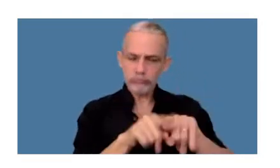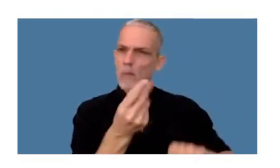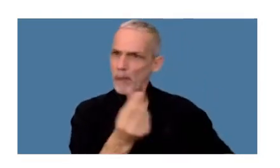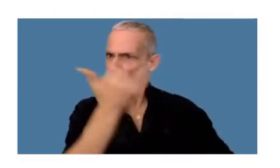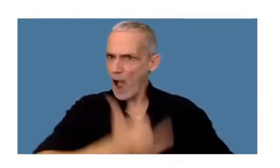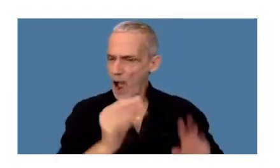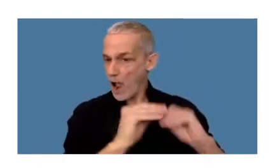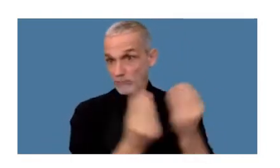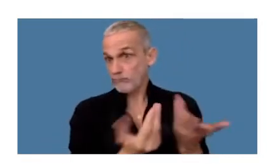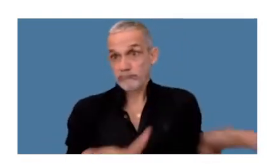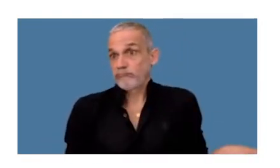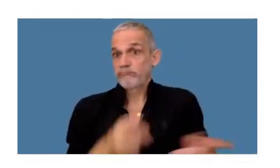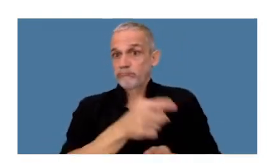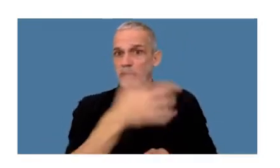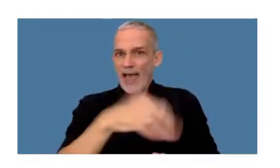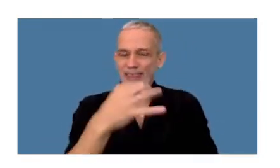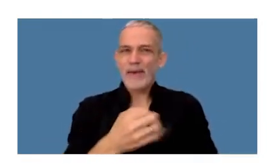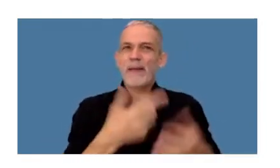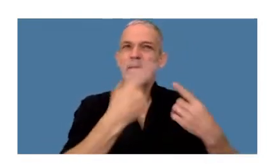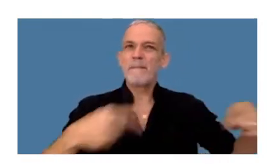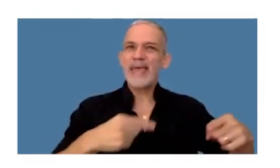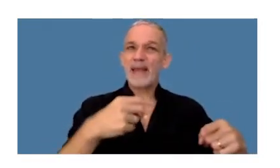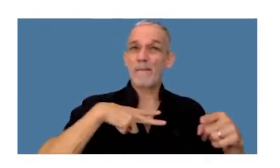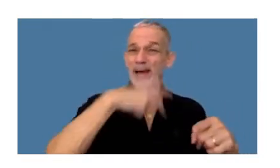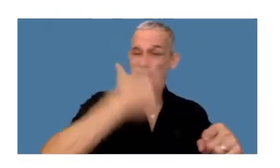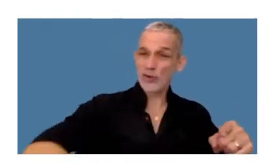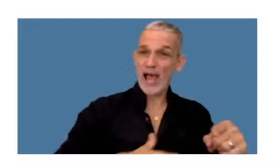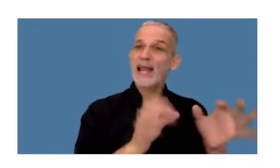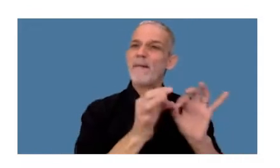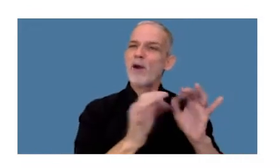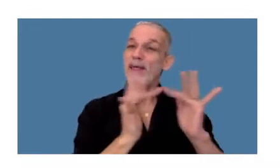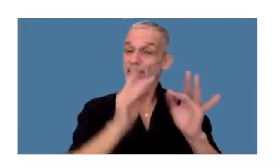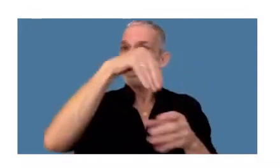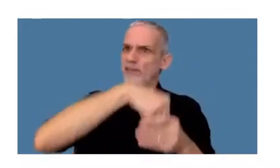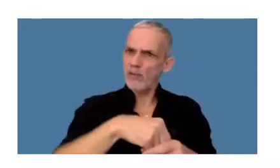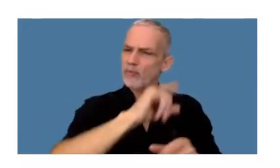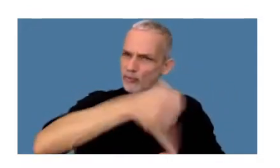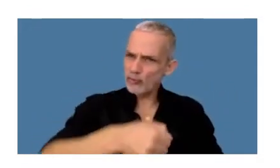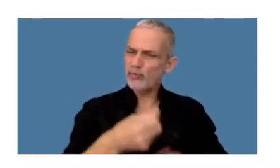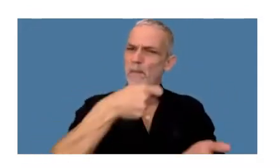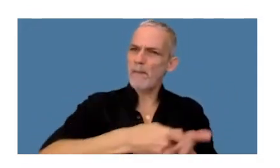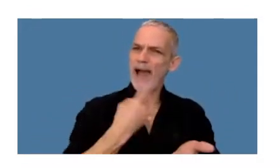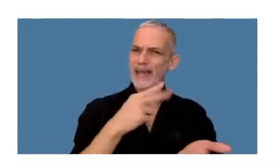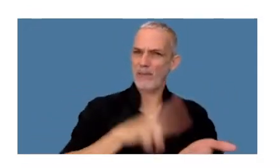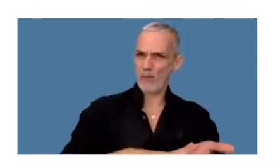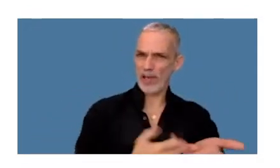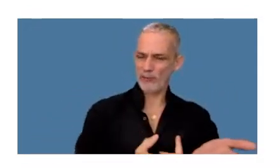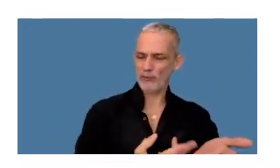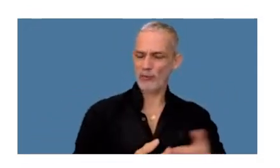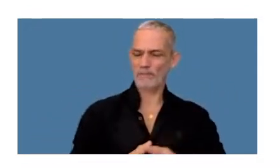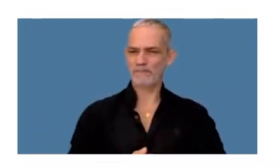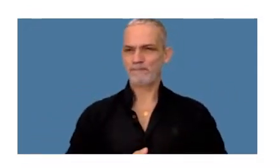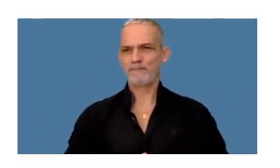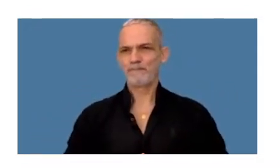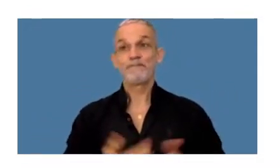financieros por ende en bienes personales las monedas digitales quedarían clasificadas como tal y por lo tanto grabadas